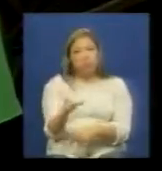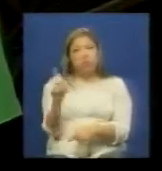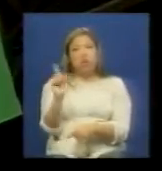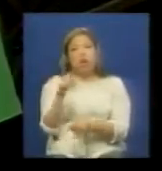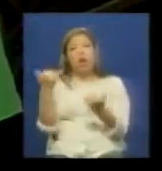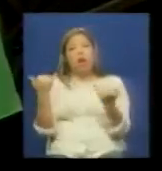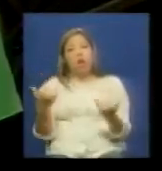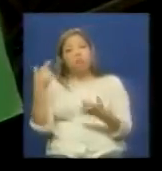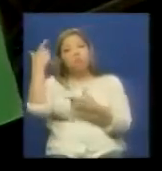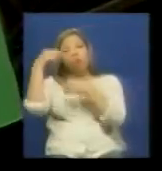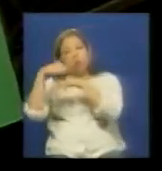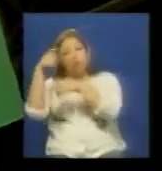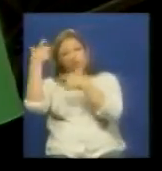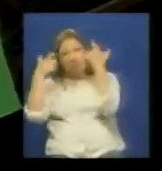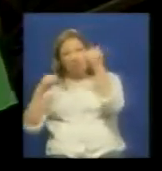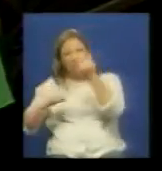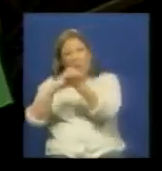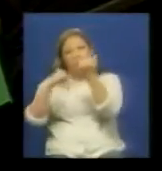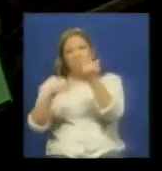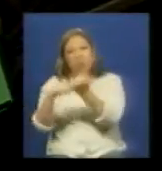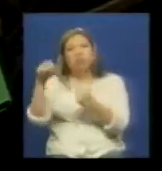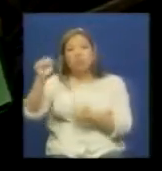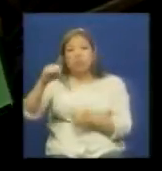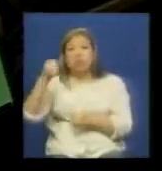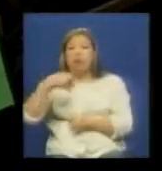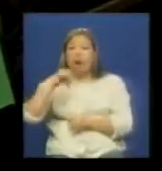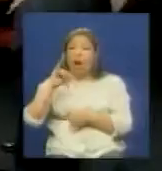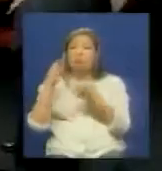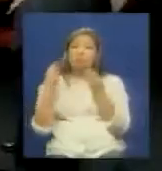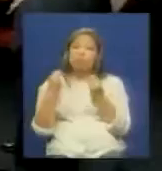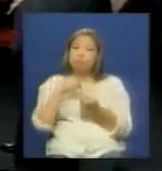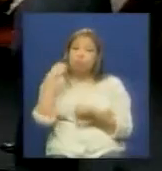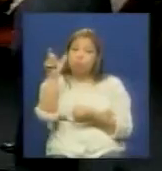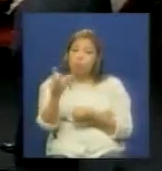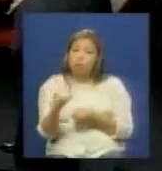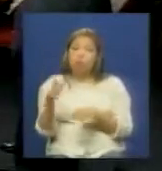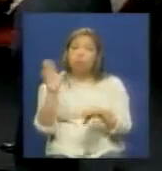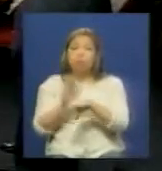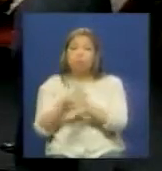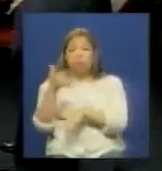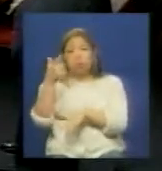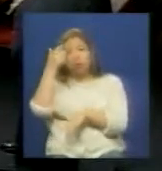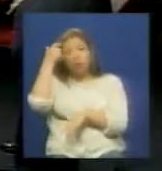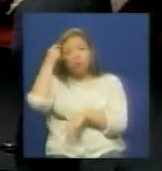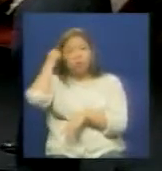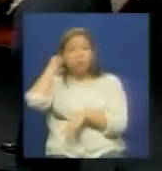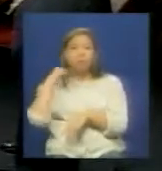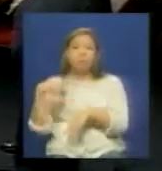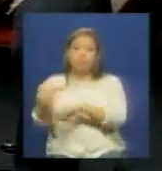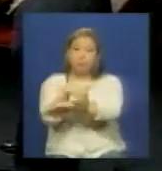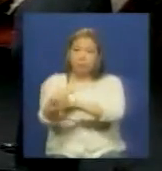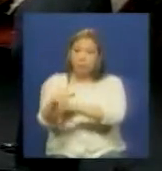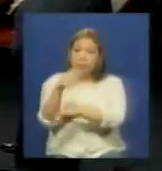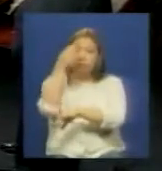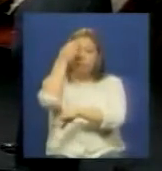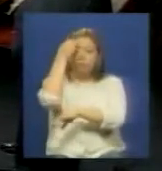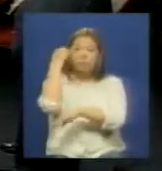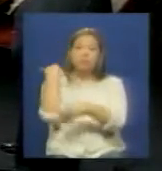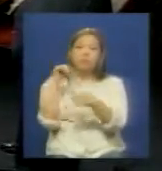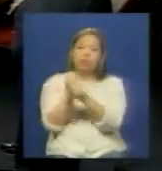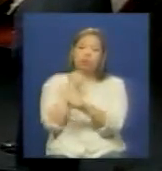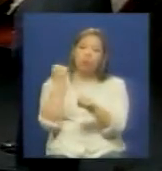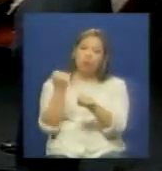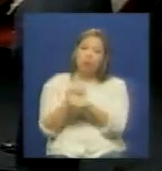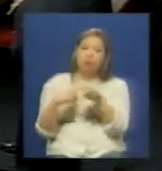revolución para seguir construyendo país porque las leyes no se hicieron solamente desde un curul en una asamblea nacional se hicieron desde la calle porque la ley orgánica del trabajo